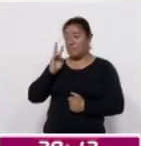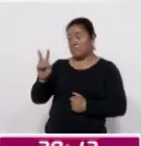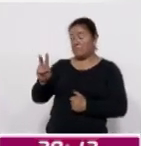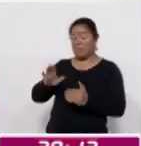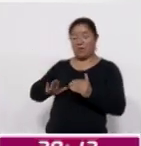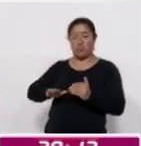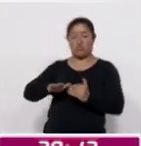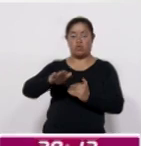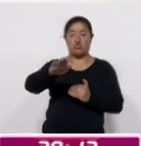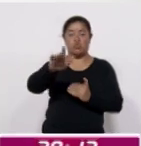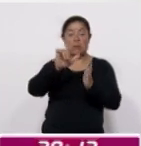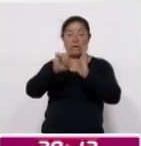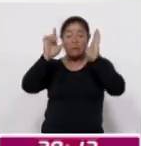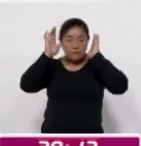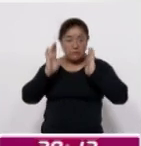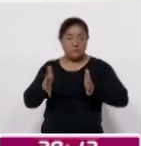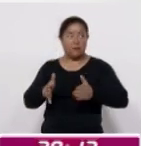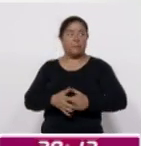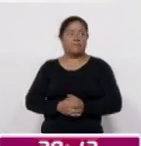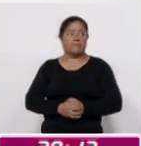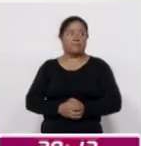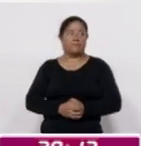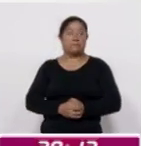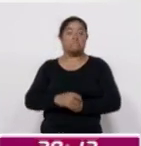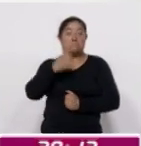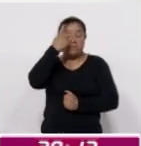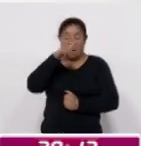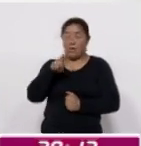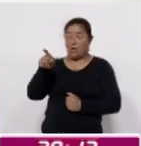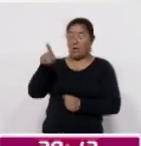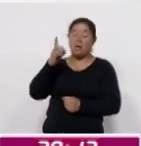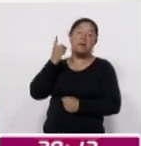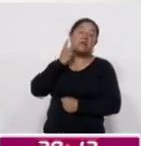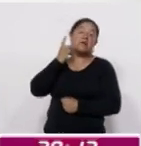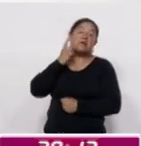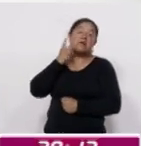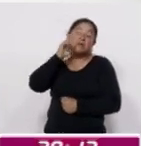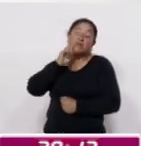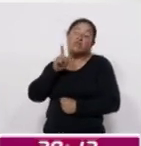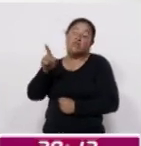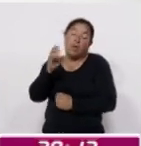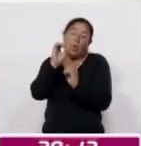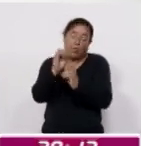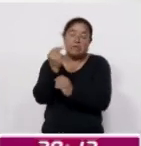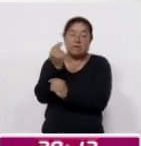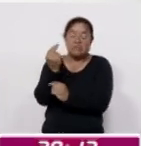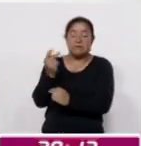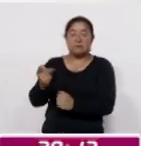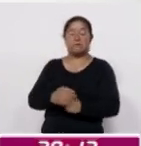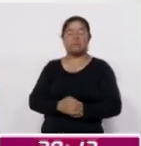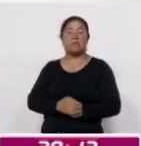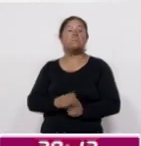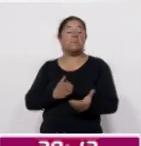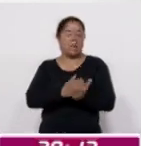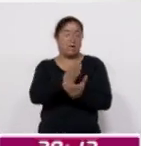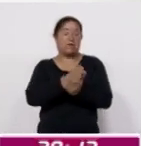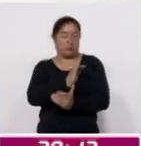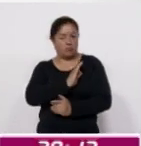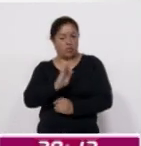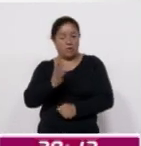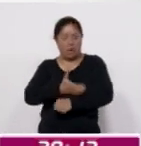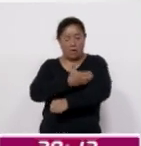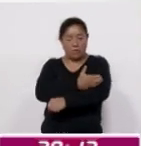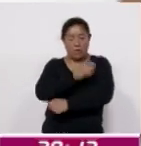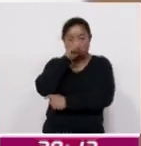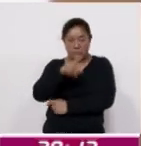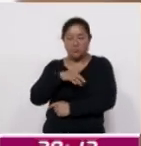para efectos de que la diputada o quien la requiera pueda entrar, la puedan acompañar y